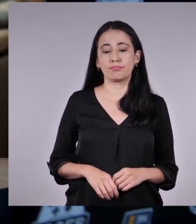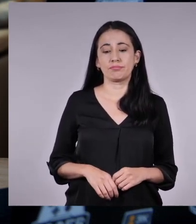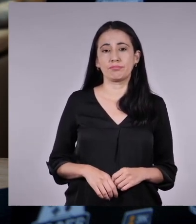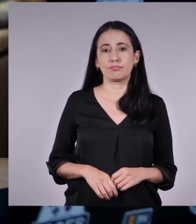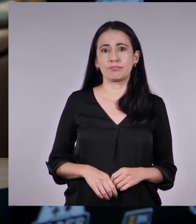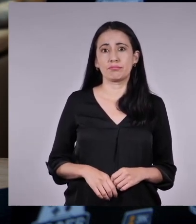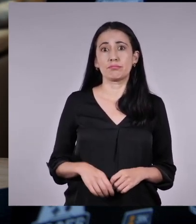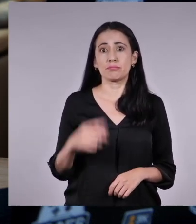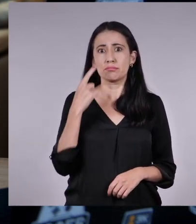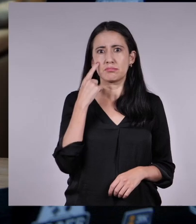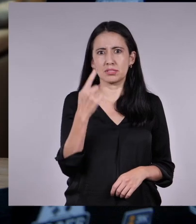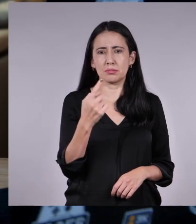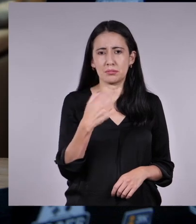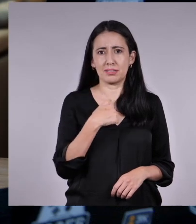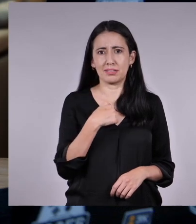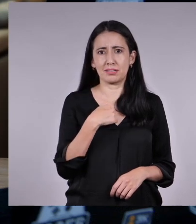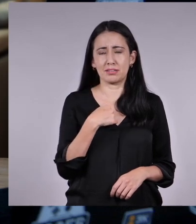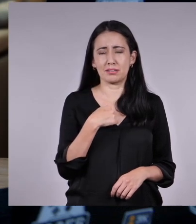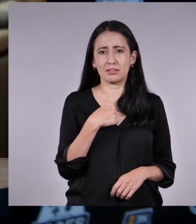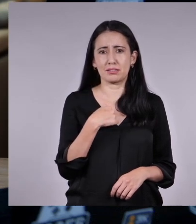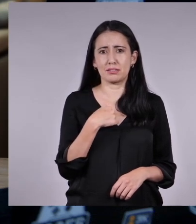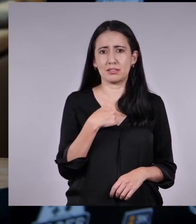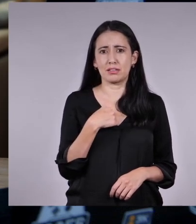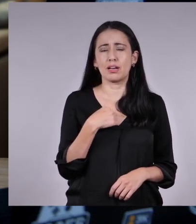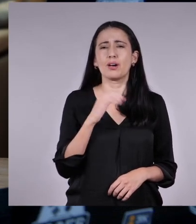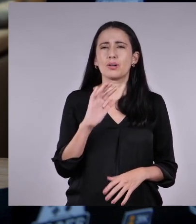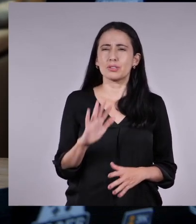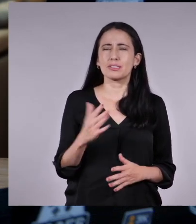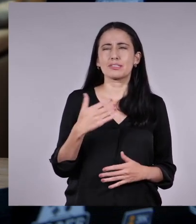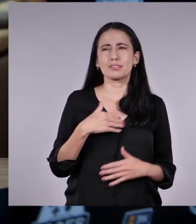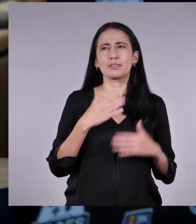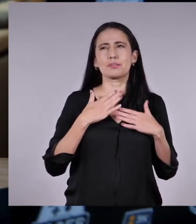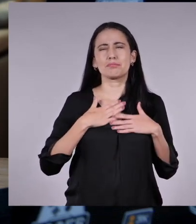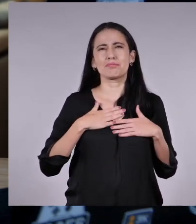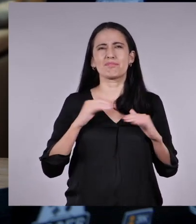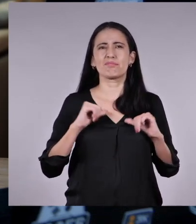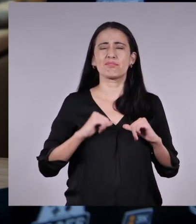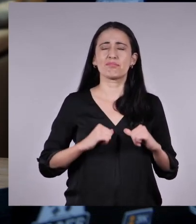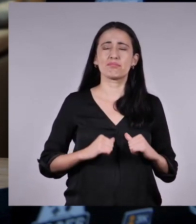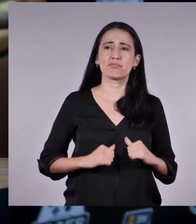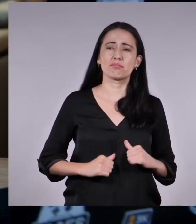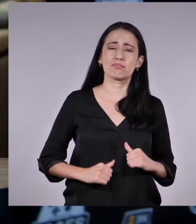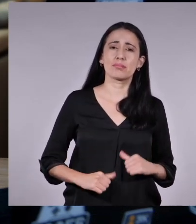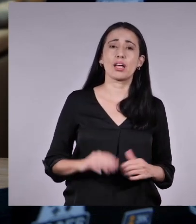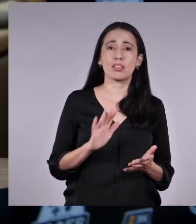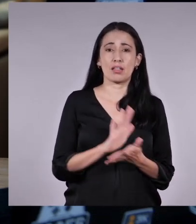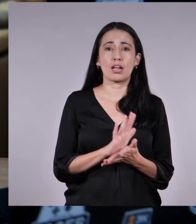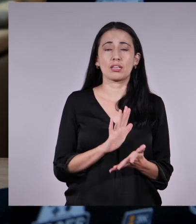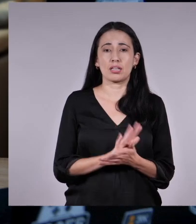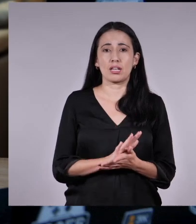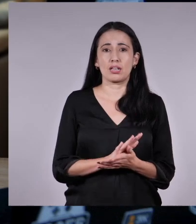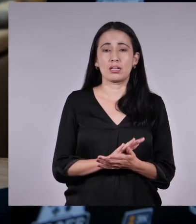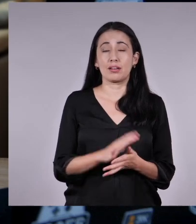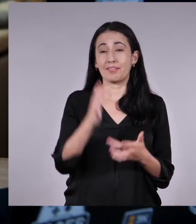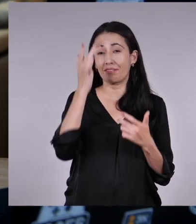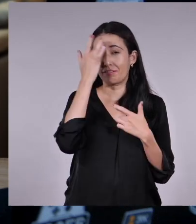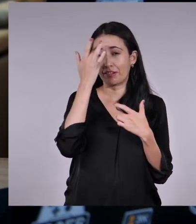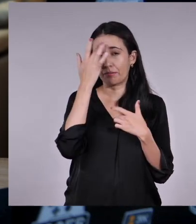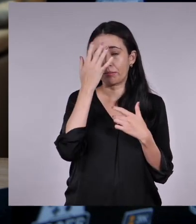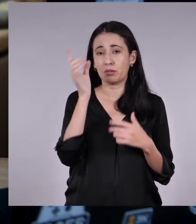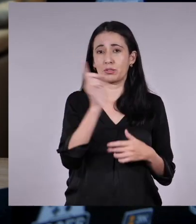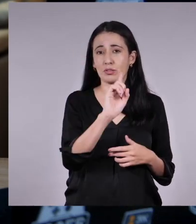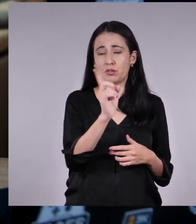Tanto se me nota, amigos y amigas. O sea, sí estoy medio bajón. Y tranquila, Nina, no estoy enfermo.